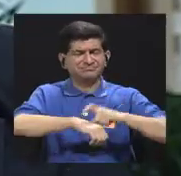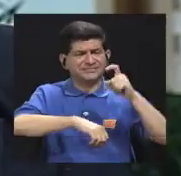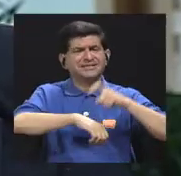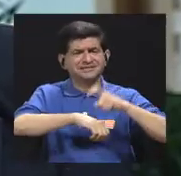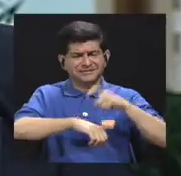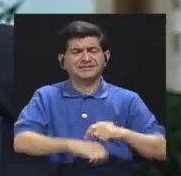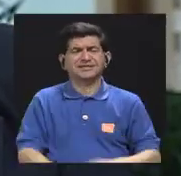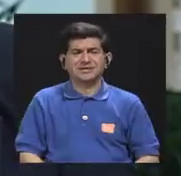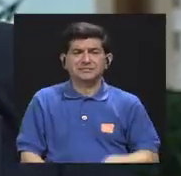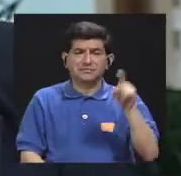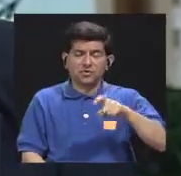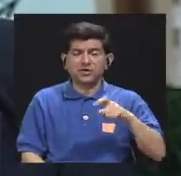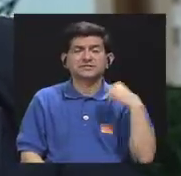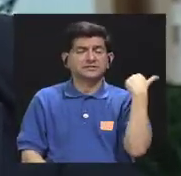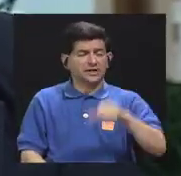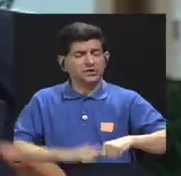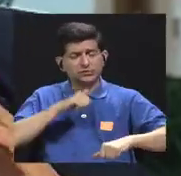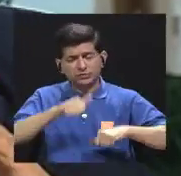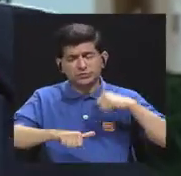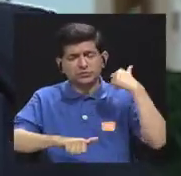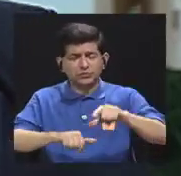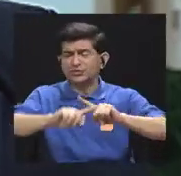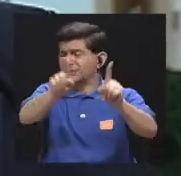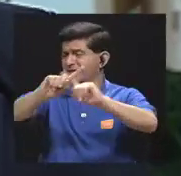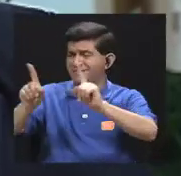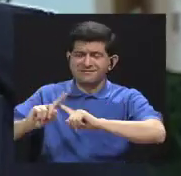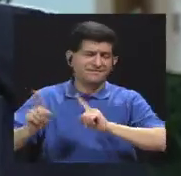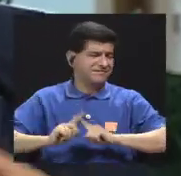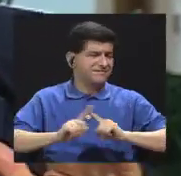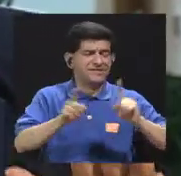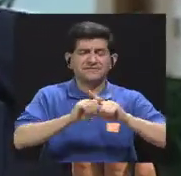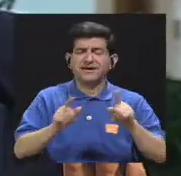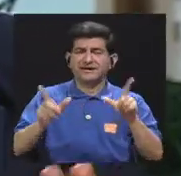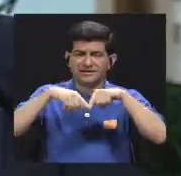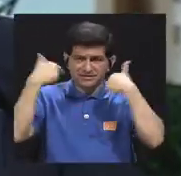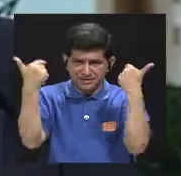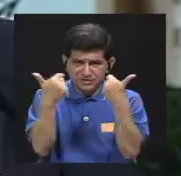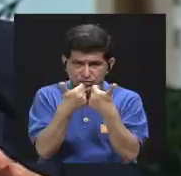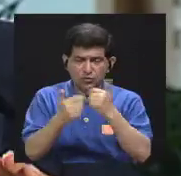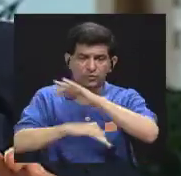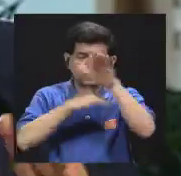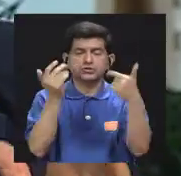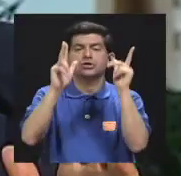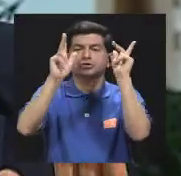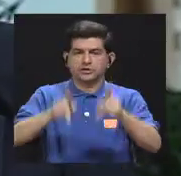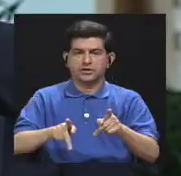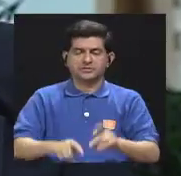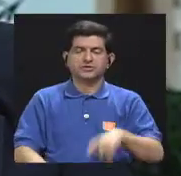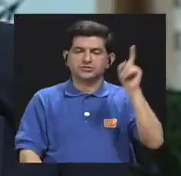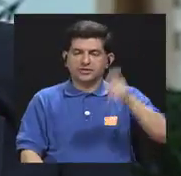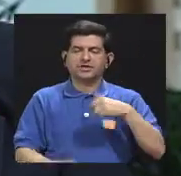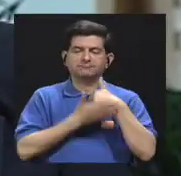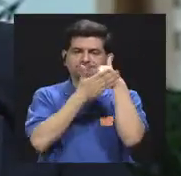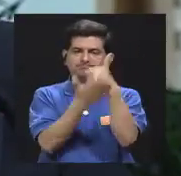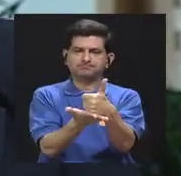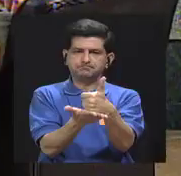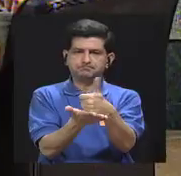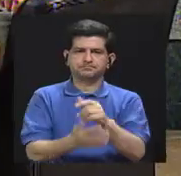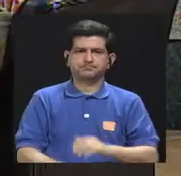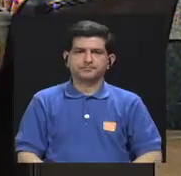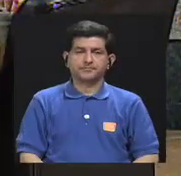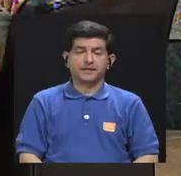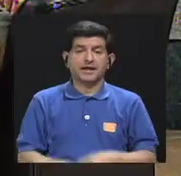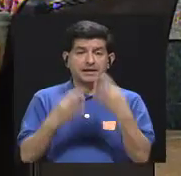por eso se necesita un esfuerzo de diferentes frentes y de todo el mundo todo el mundo tiene que colaborar